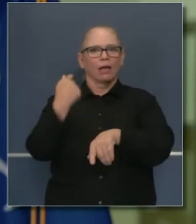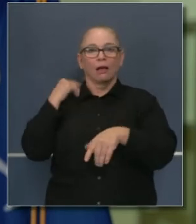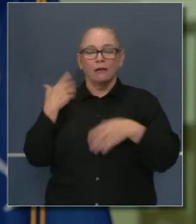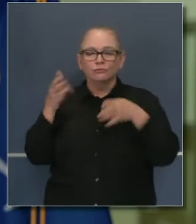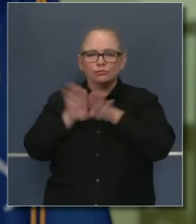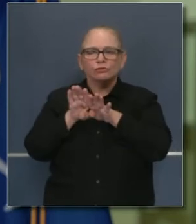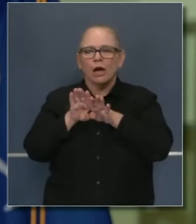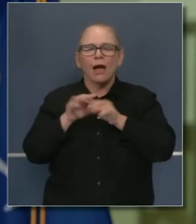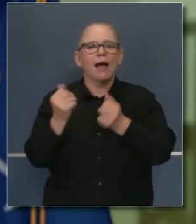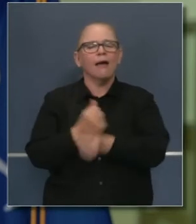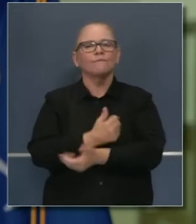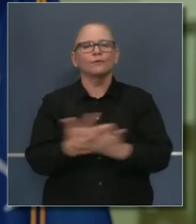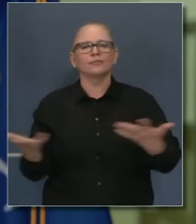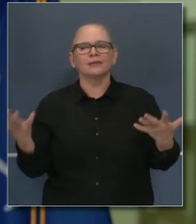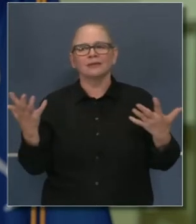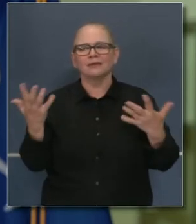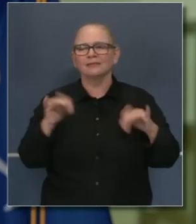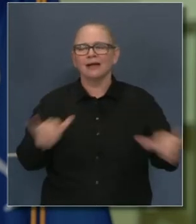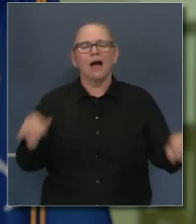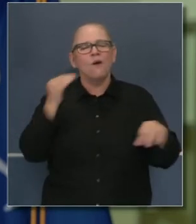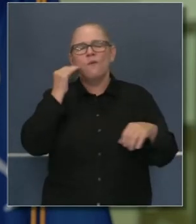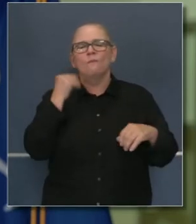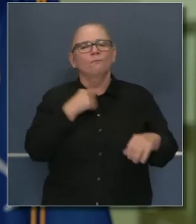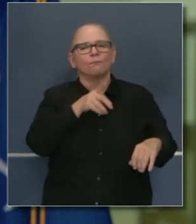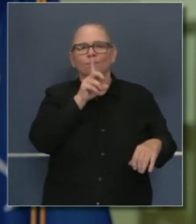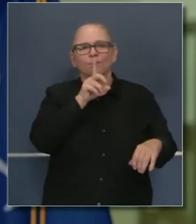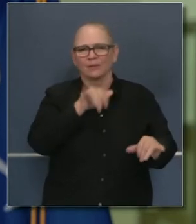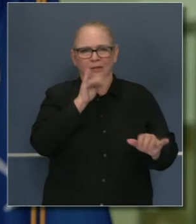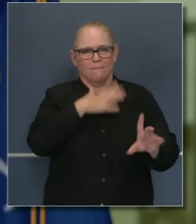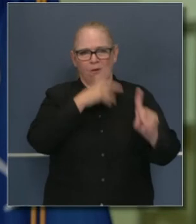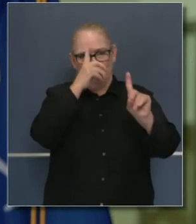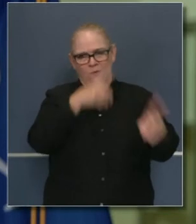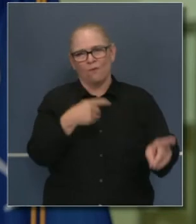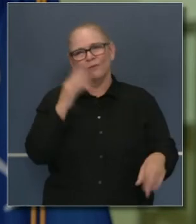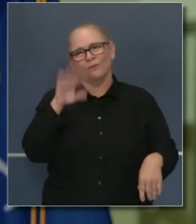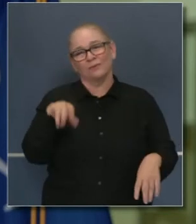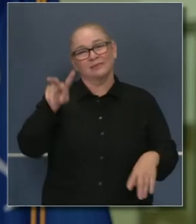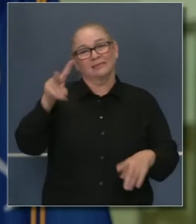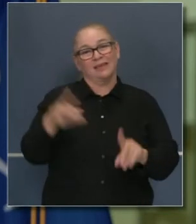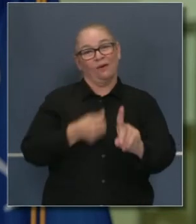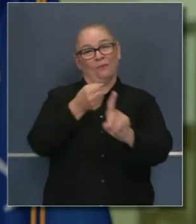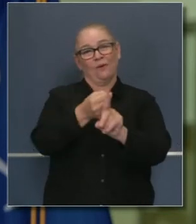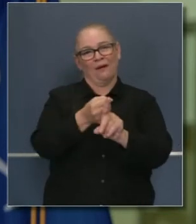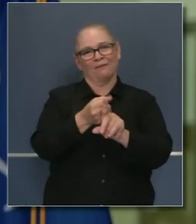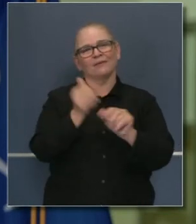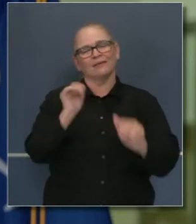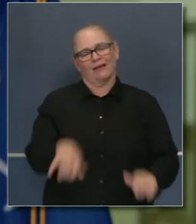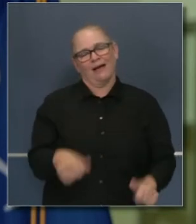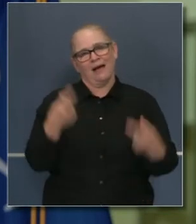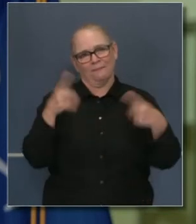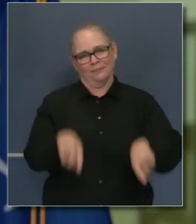es acercarnos al otoño con el prospecto de una segunda ola de manera cuidadosa.